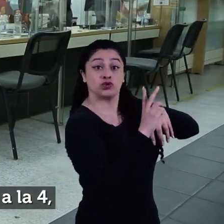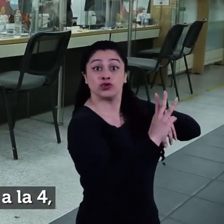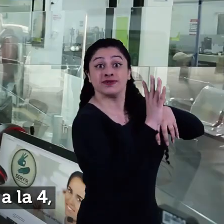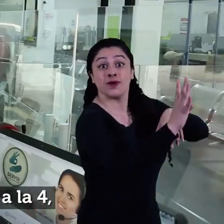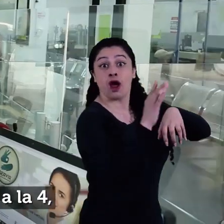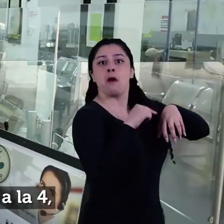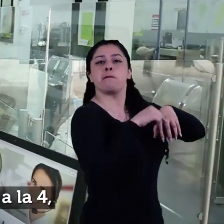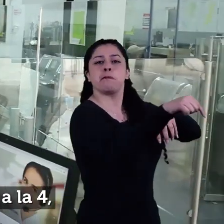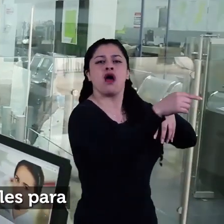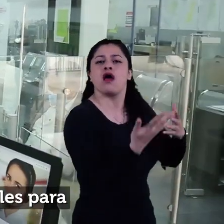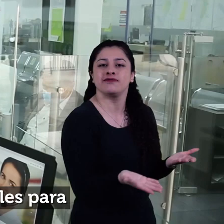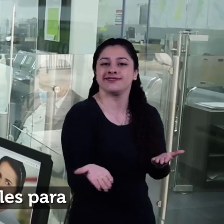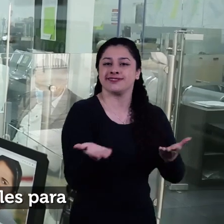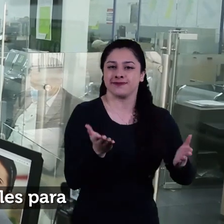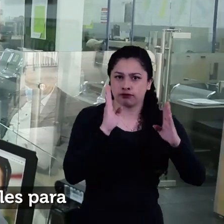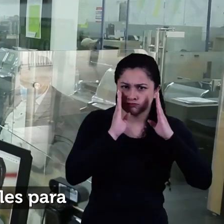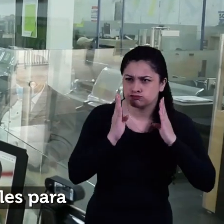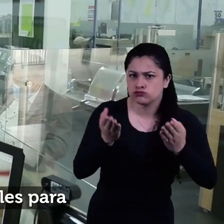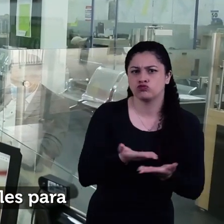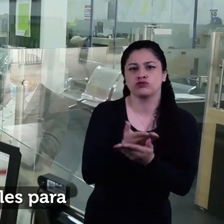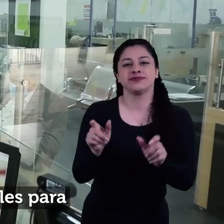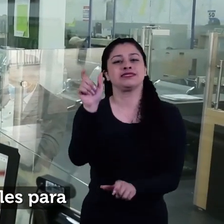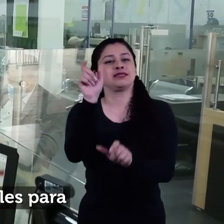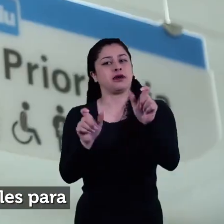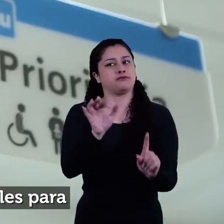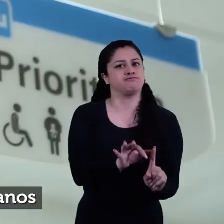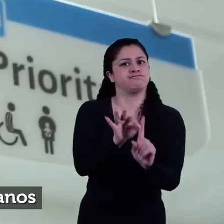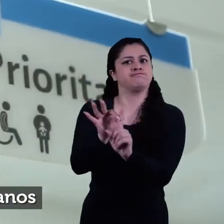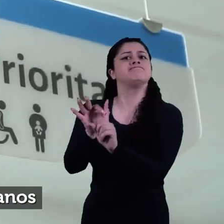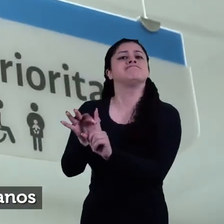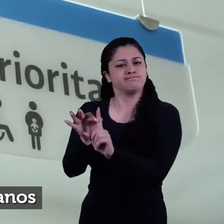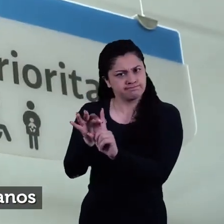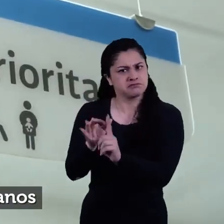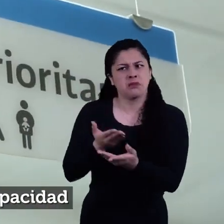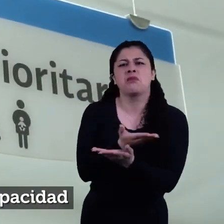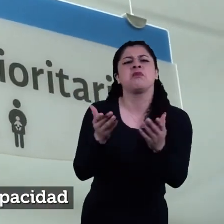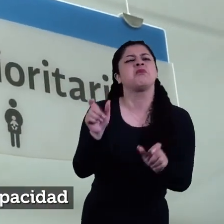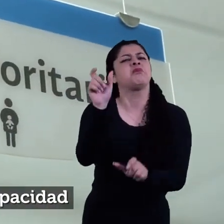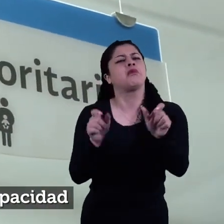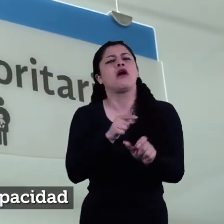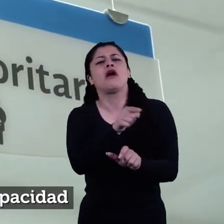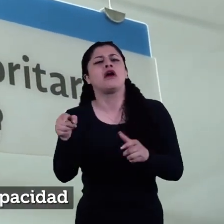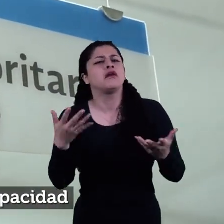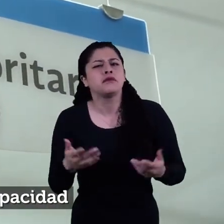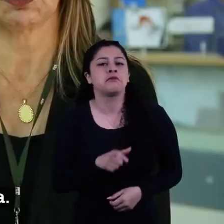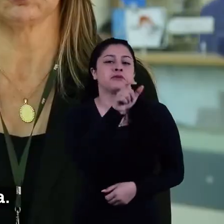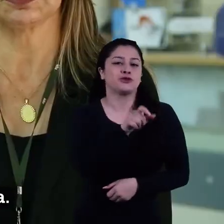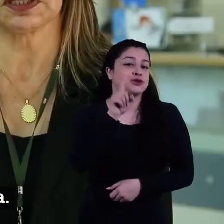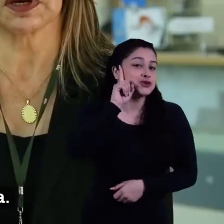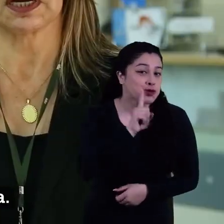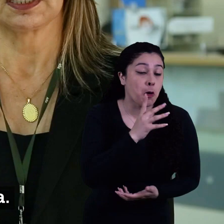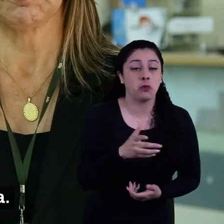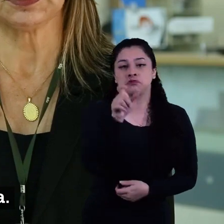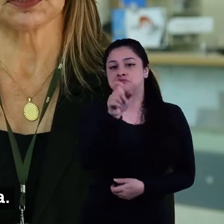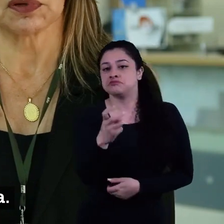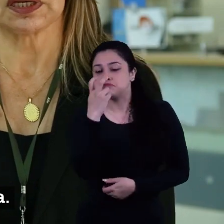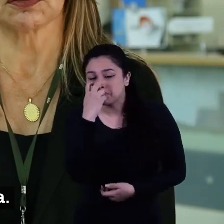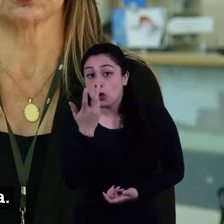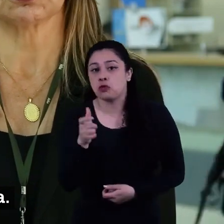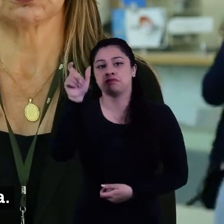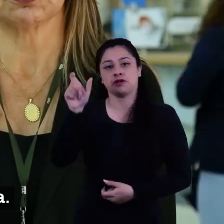a la 4 como ventanillas preferenciales para la atención de los ciudadanos que vienen con alguna discapacidad auditiva,